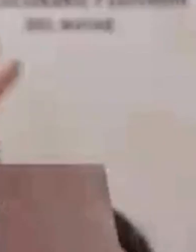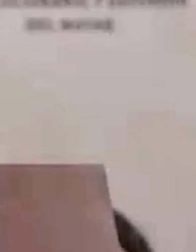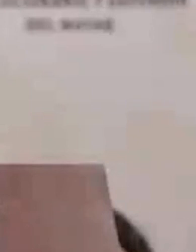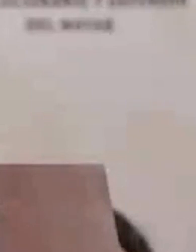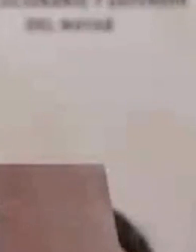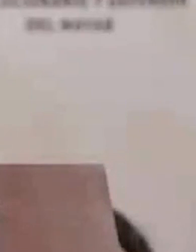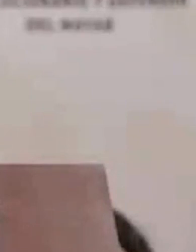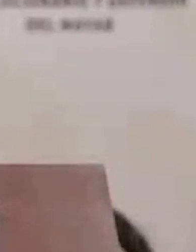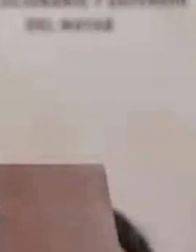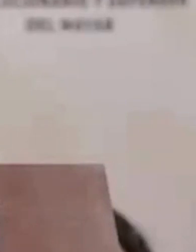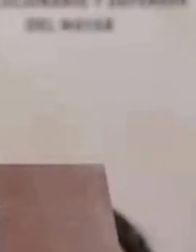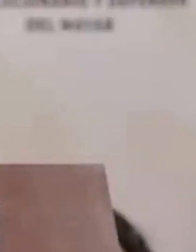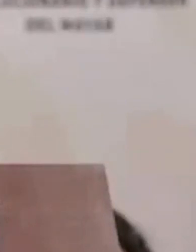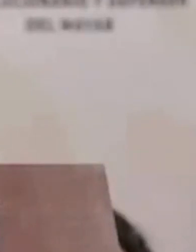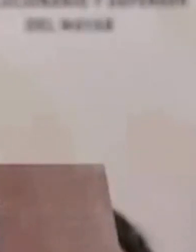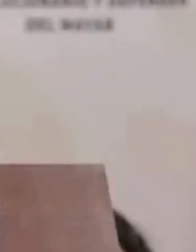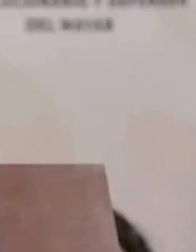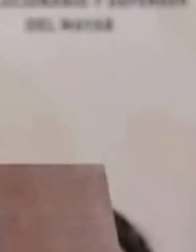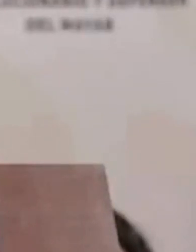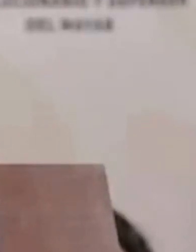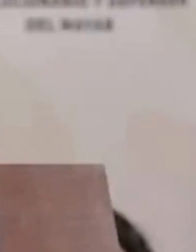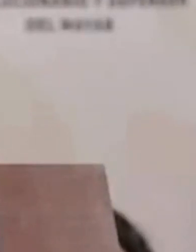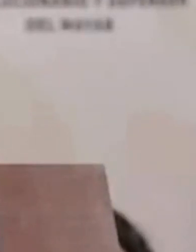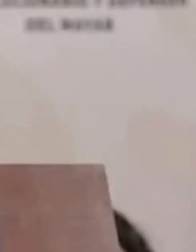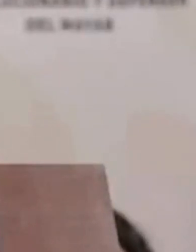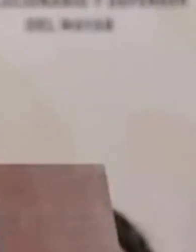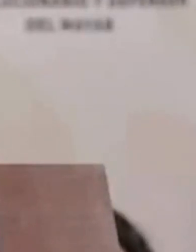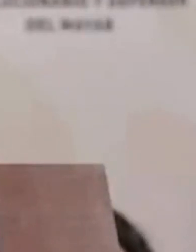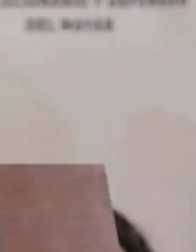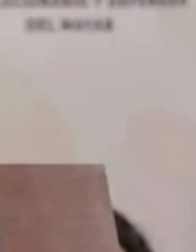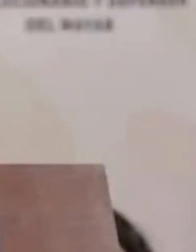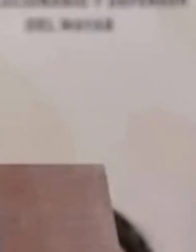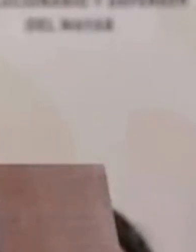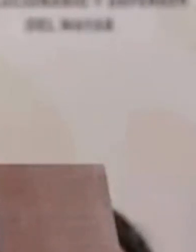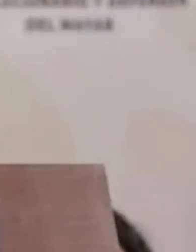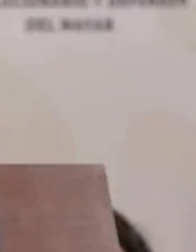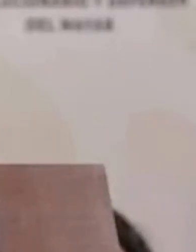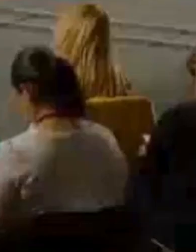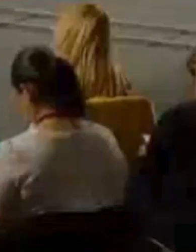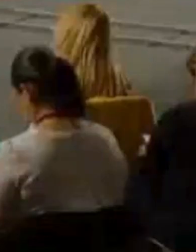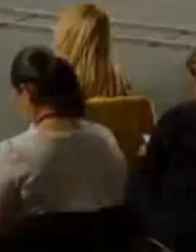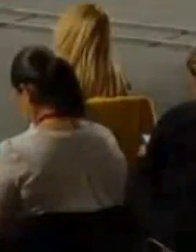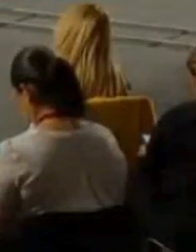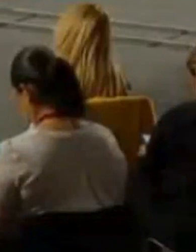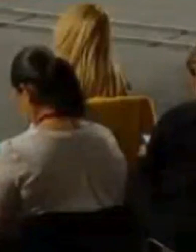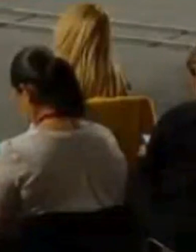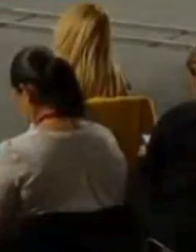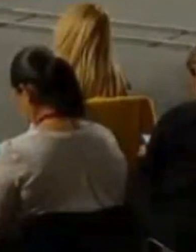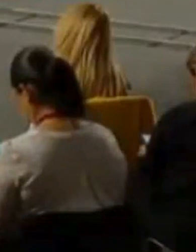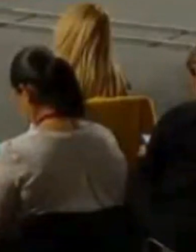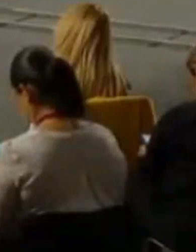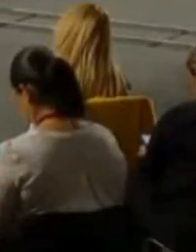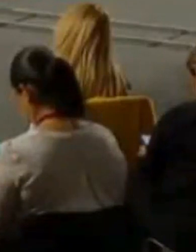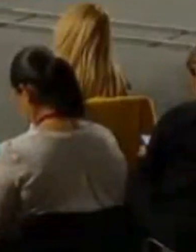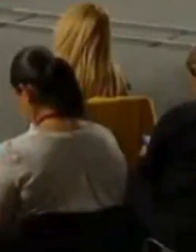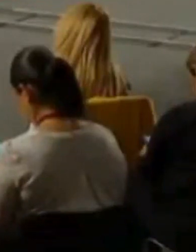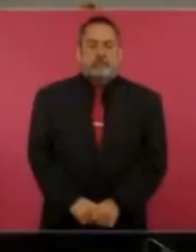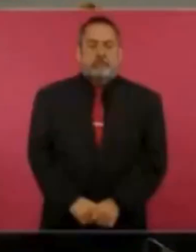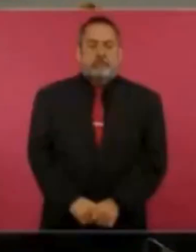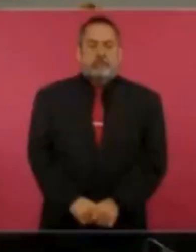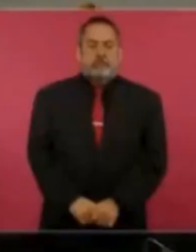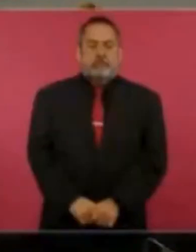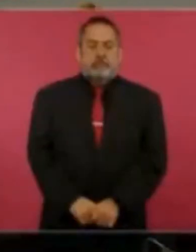minada por todos lados, ya se encontraron cuatro cuerpos y se seguirá adelantando en las galerías